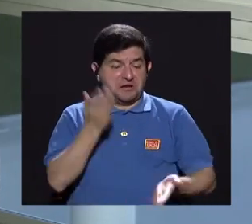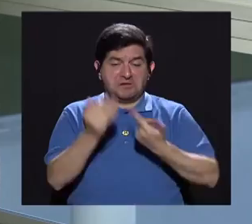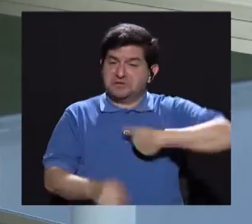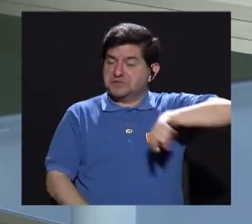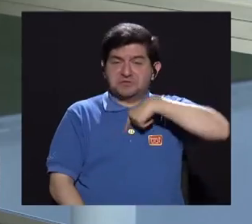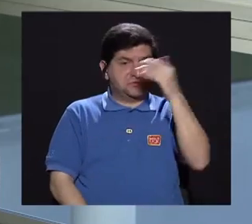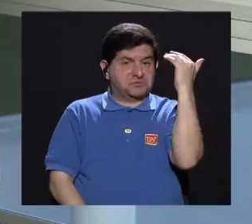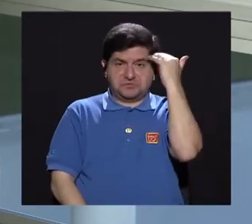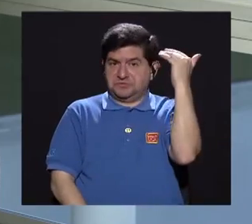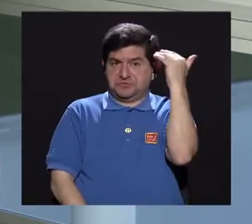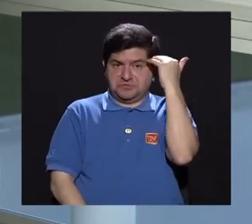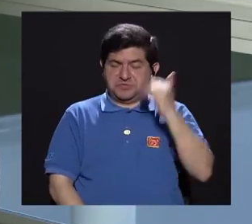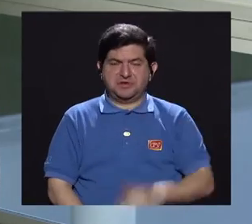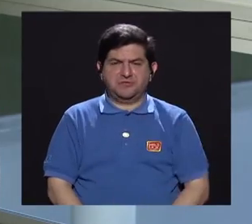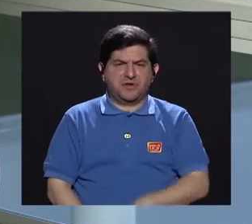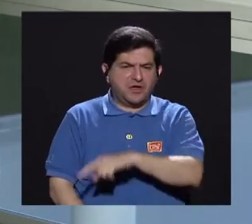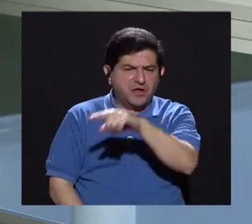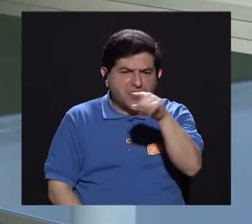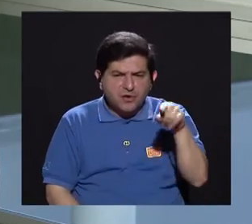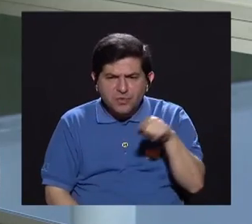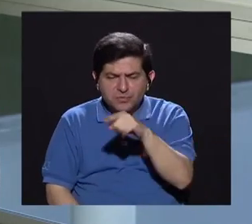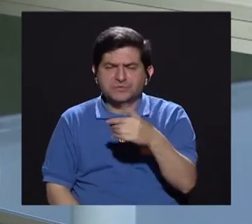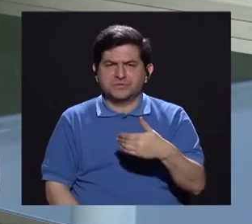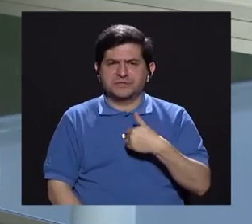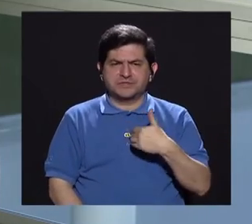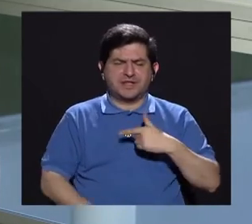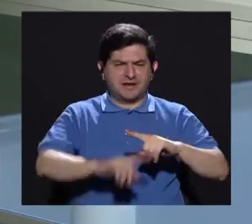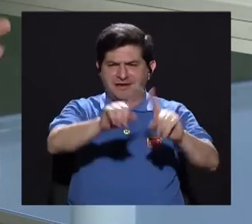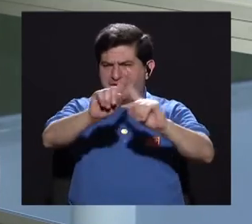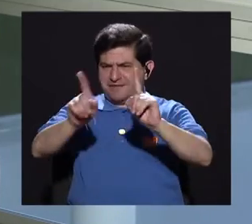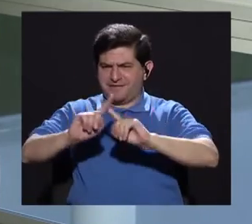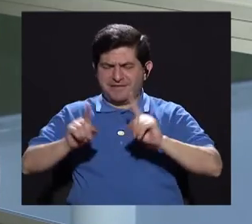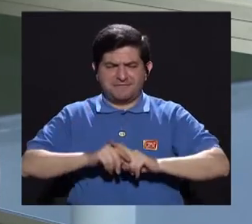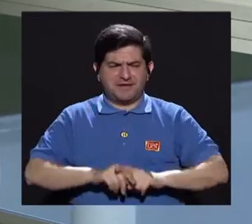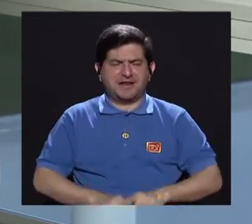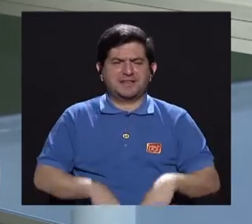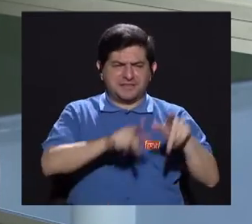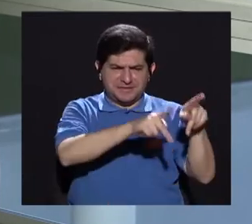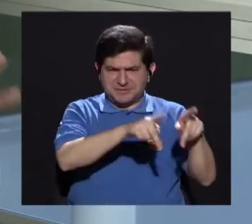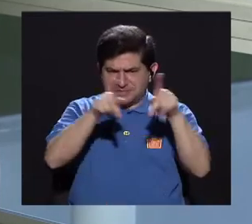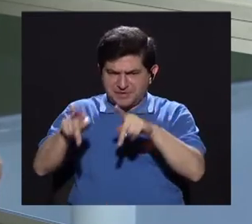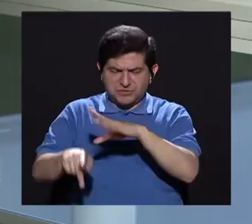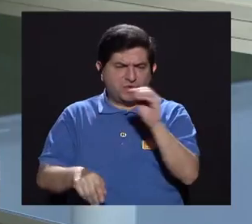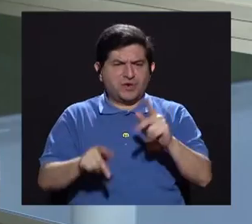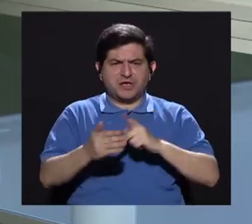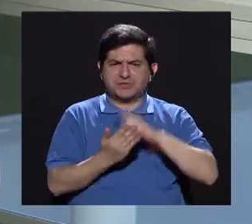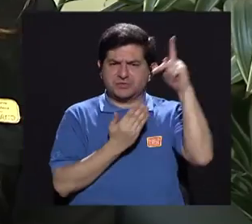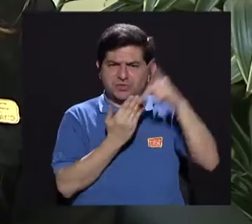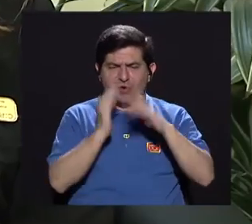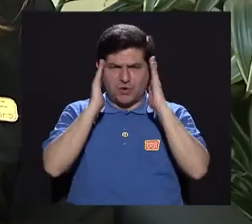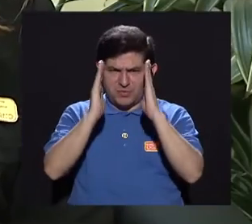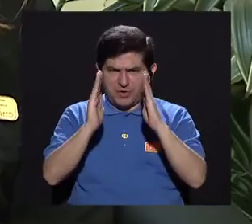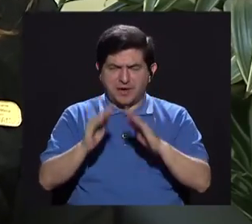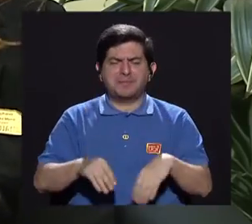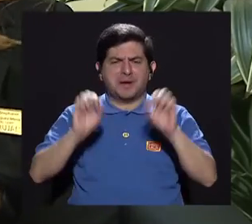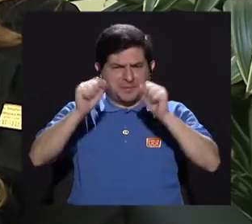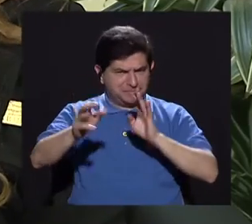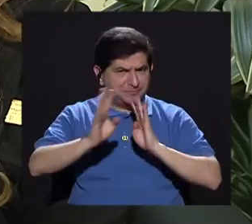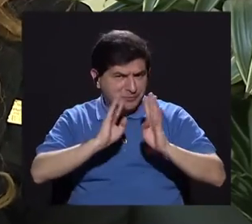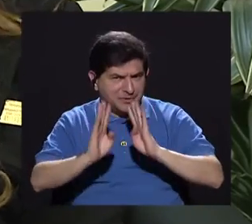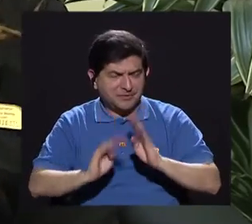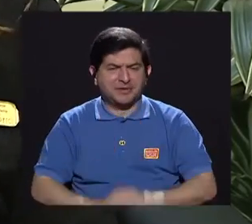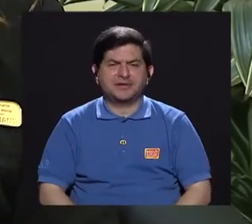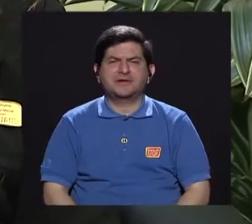desconocemos, ¿verdad? ¿Cómo es que ustedes tienen diferenciados los pacientes y los programas de atención? Tal vez si nos conversa al